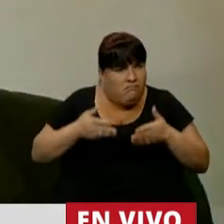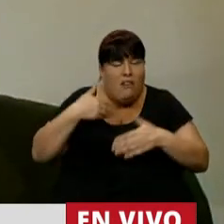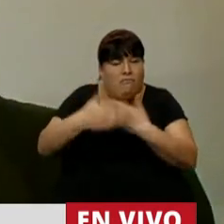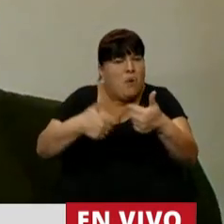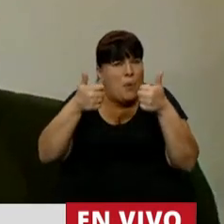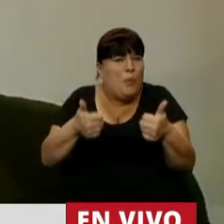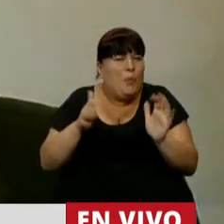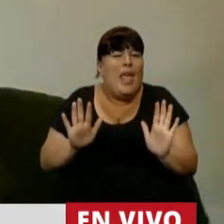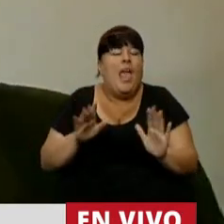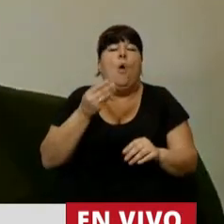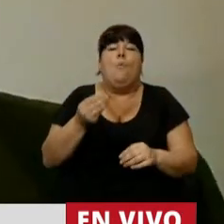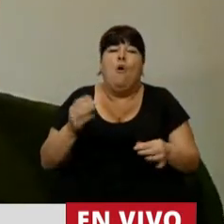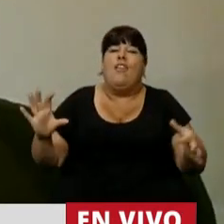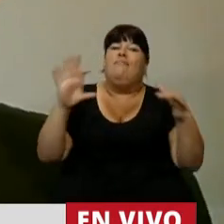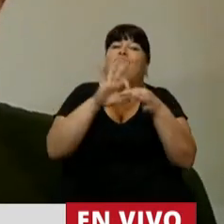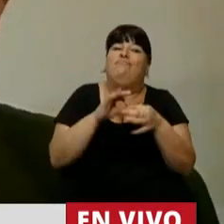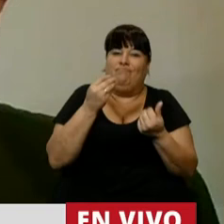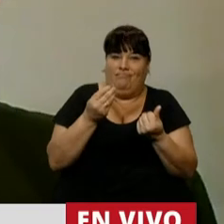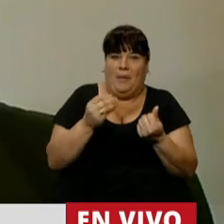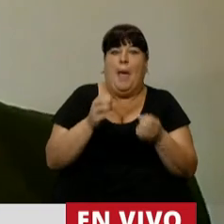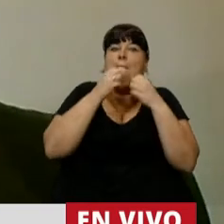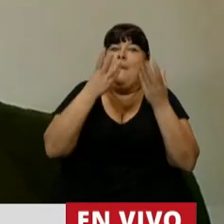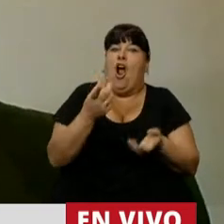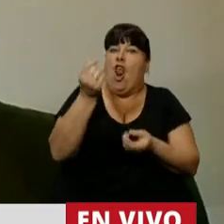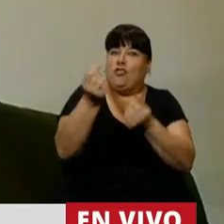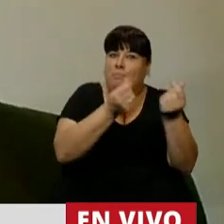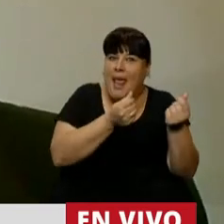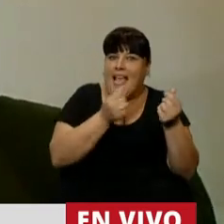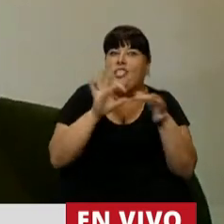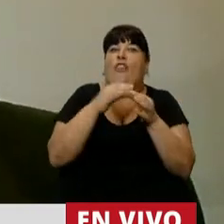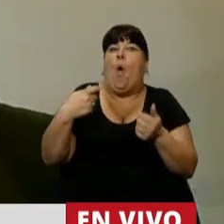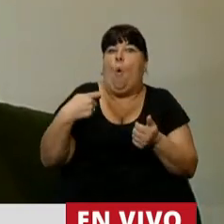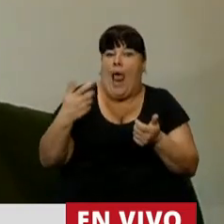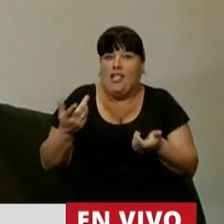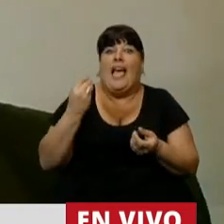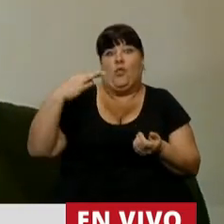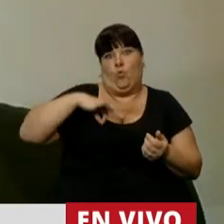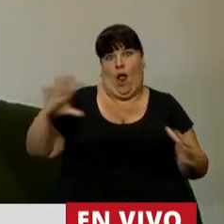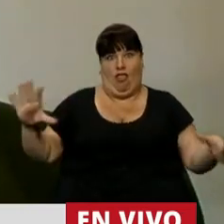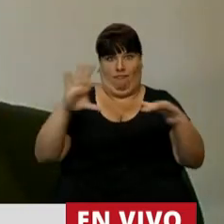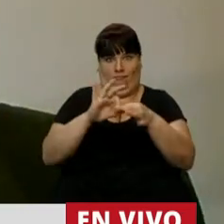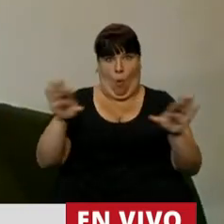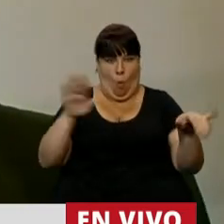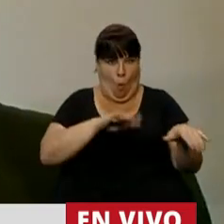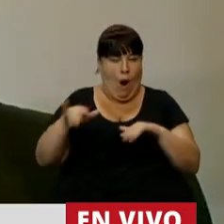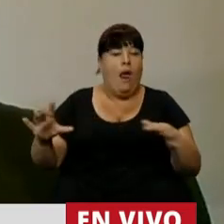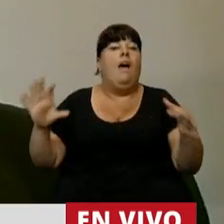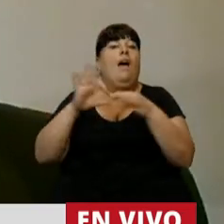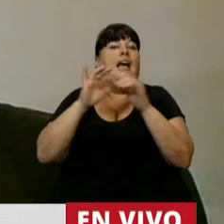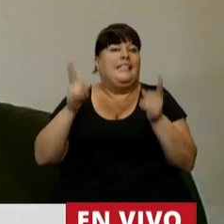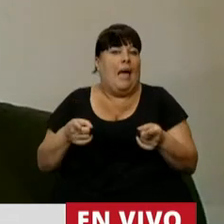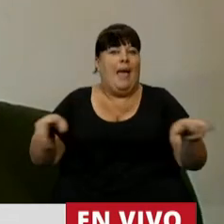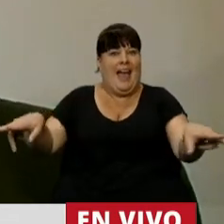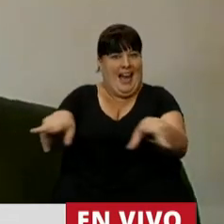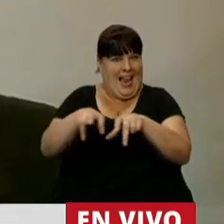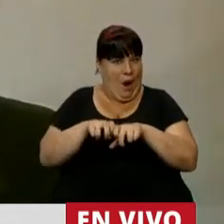correcto porque estaba asociada al mejor de los precios que se puede asociar a una jubilación que es el salario y porque estaba asociada a